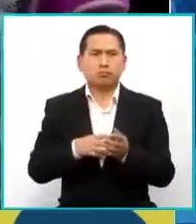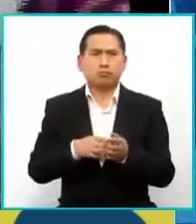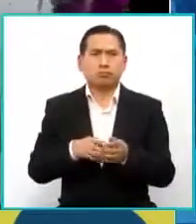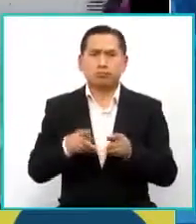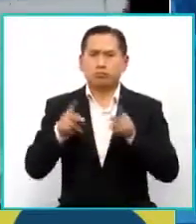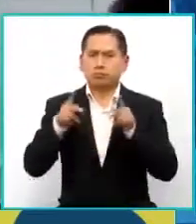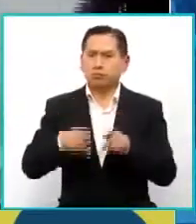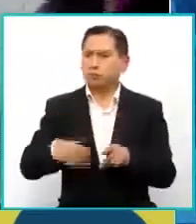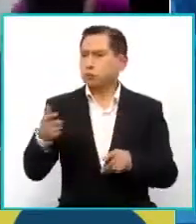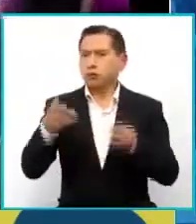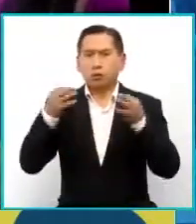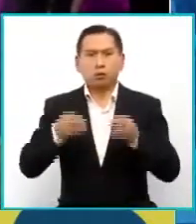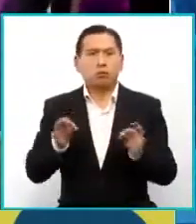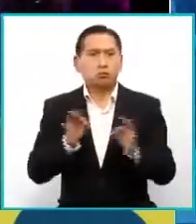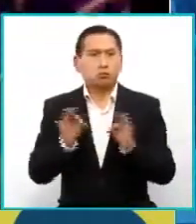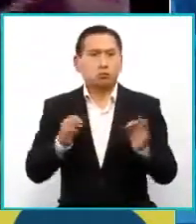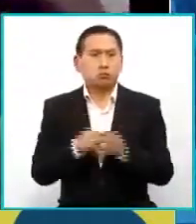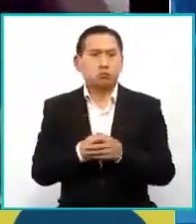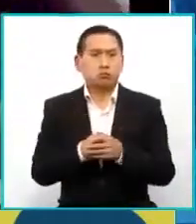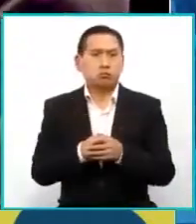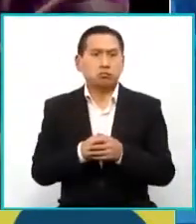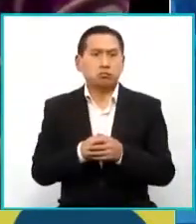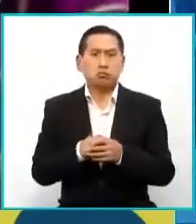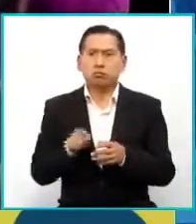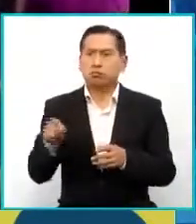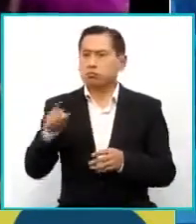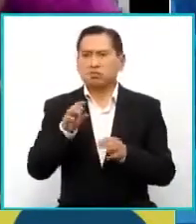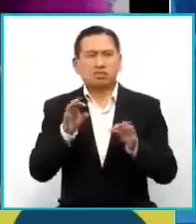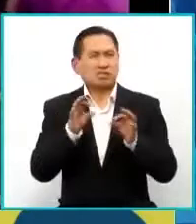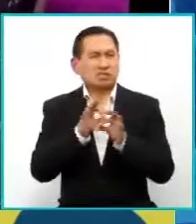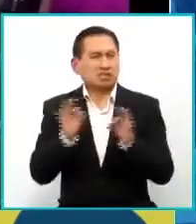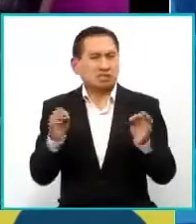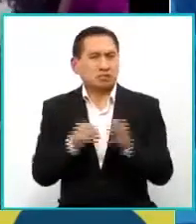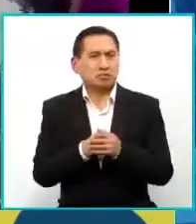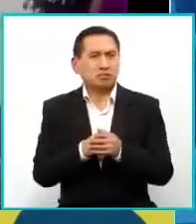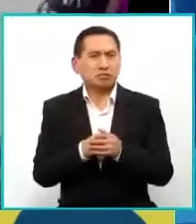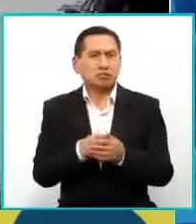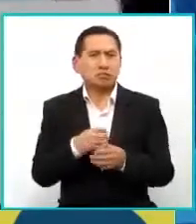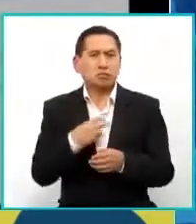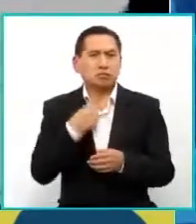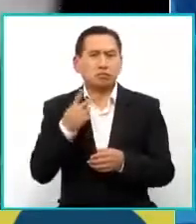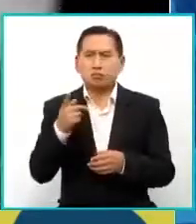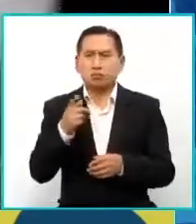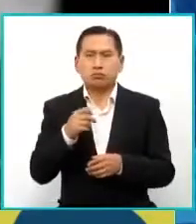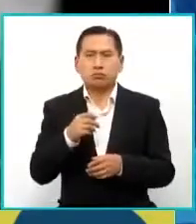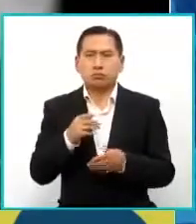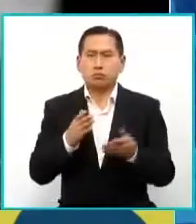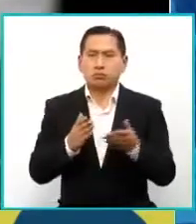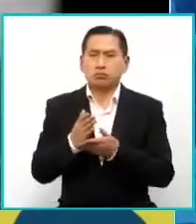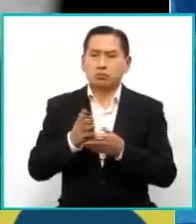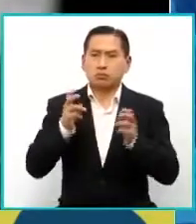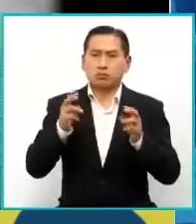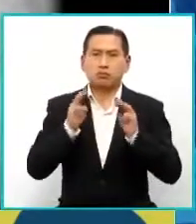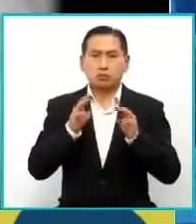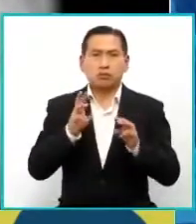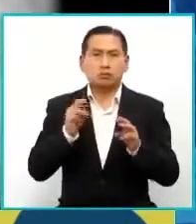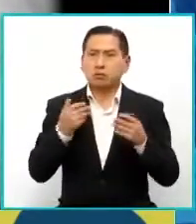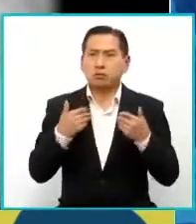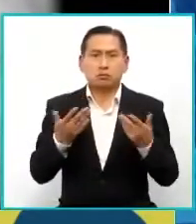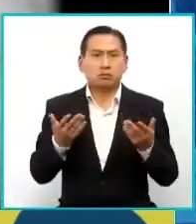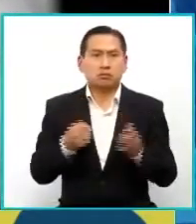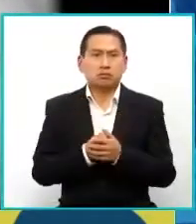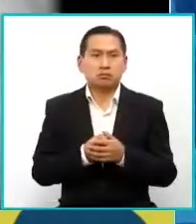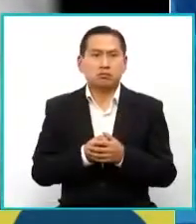personaje oficial de ningún tipo, ninguna voz autorizada para hablar del mar, digamos,